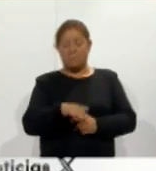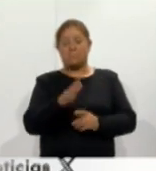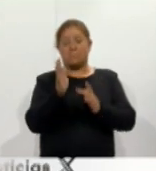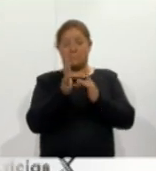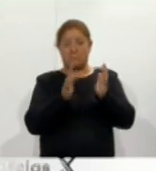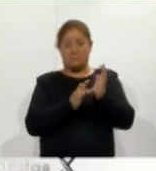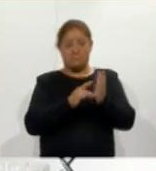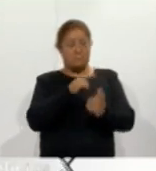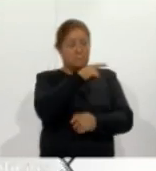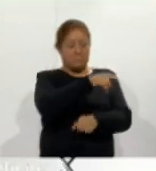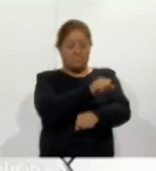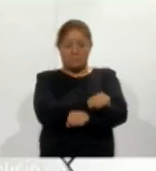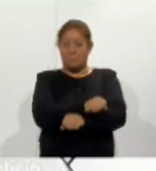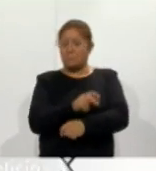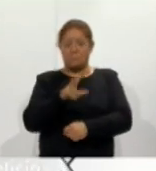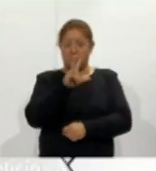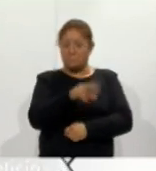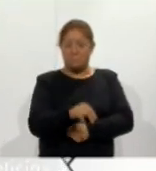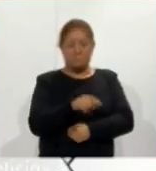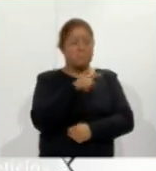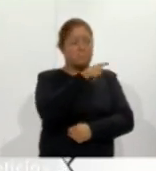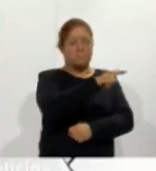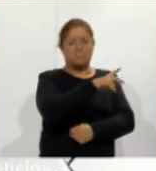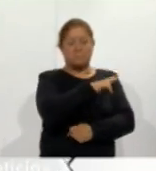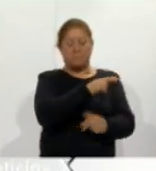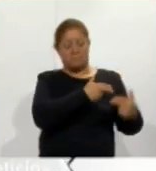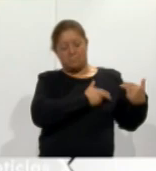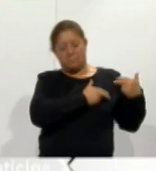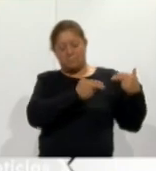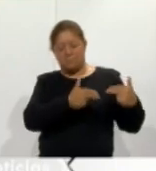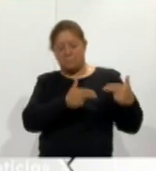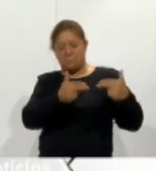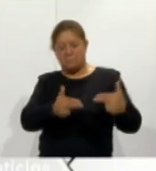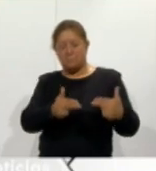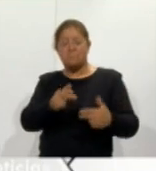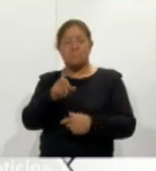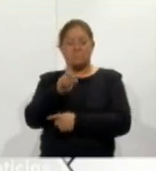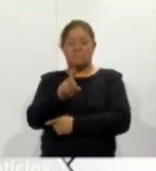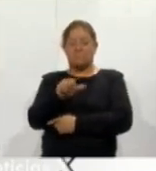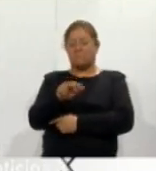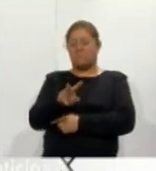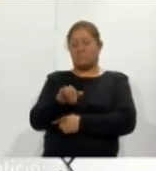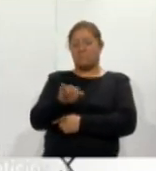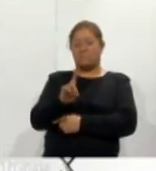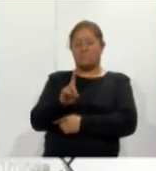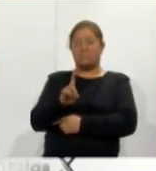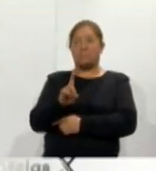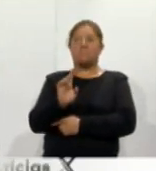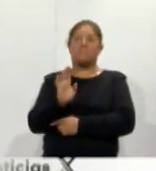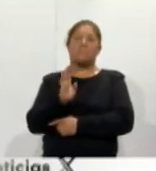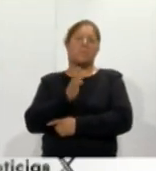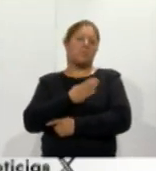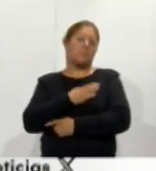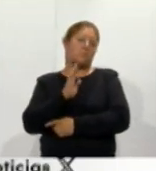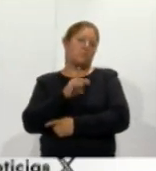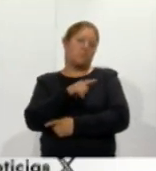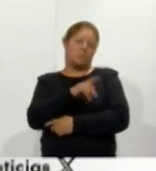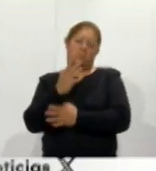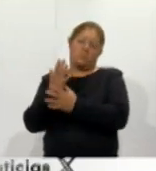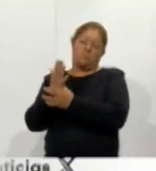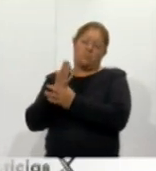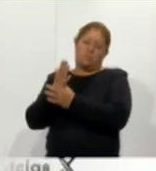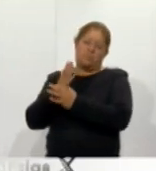de la raza de David bueno según él dice y el precio que hace puesto